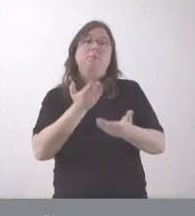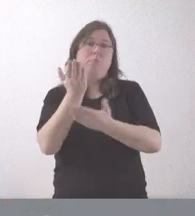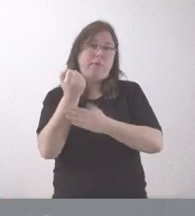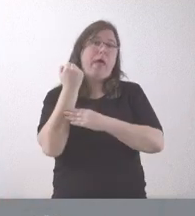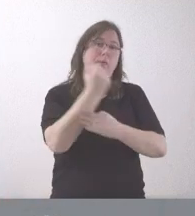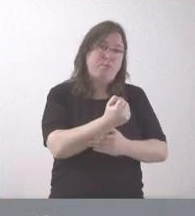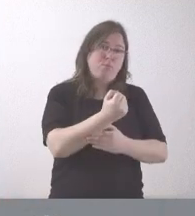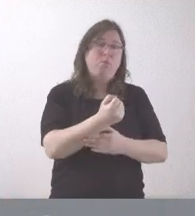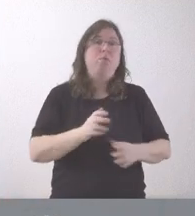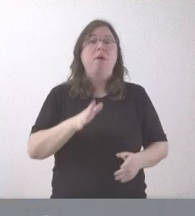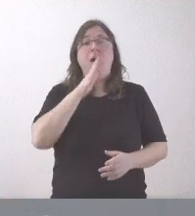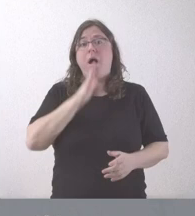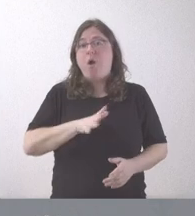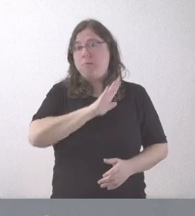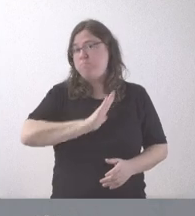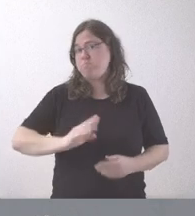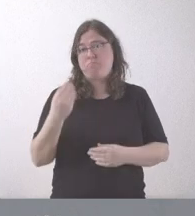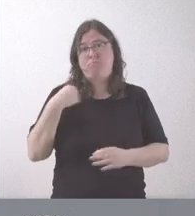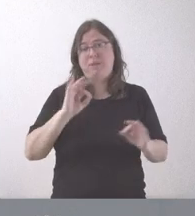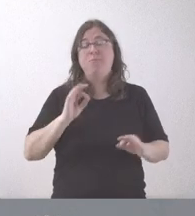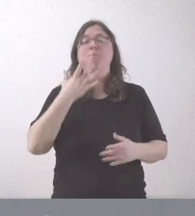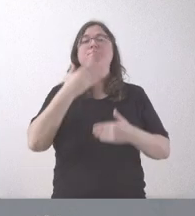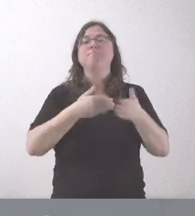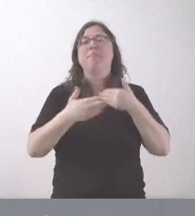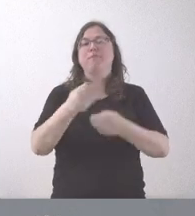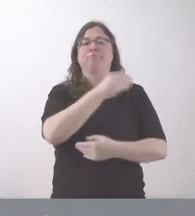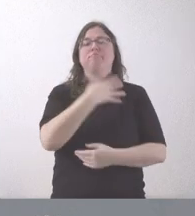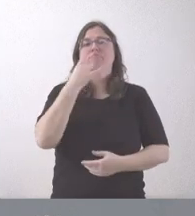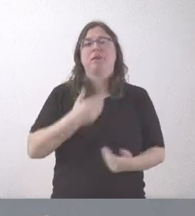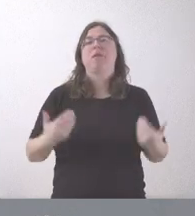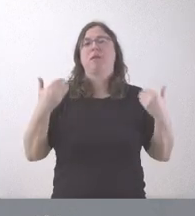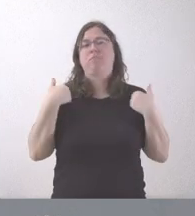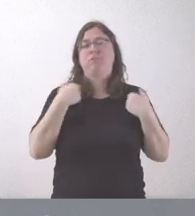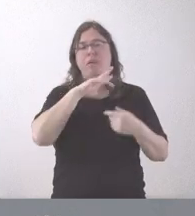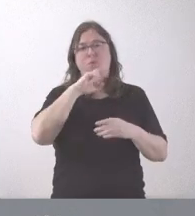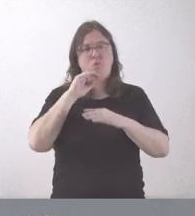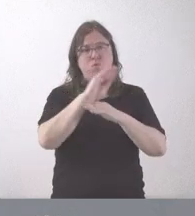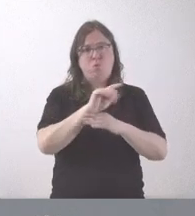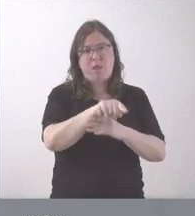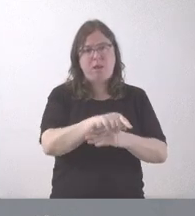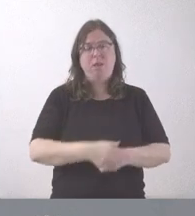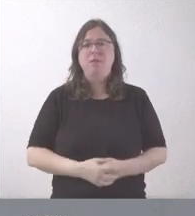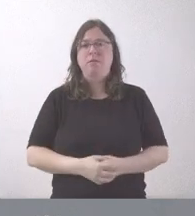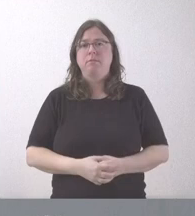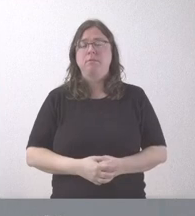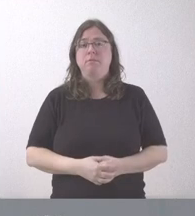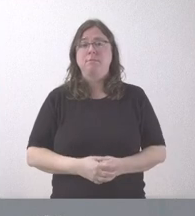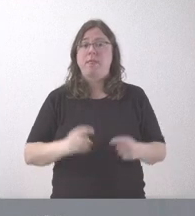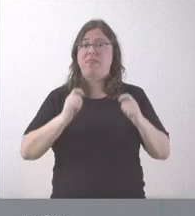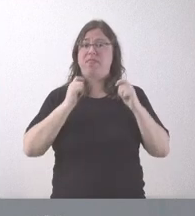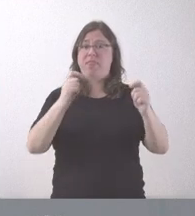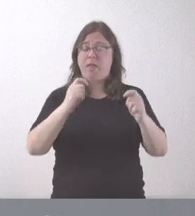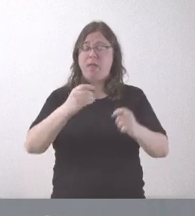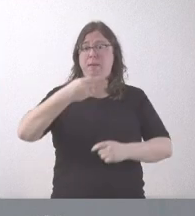que a día de hoy no se ha planteado porque tiene que ser el propietario del bien el responsable de su mantenimiento. Insisto, la declaración de un bien es